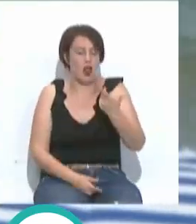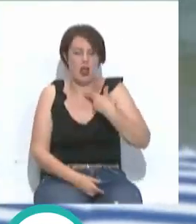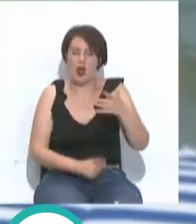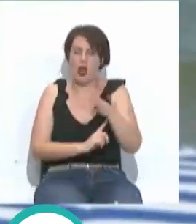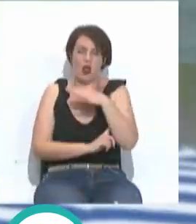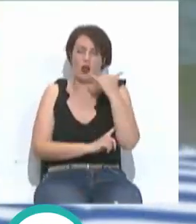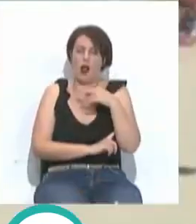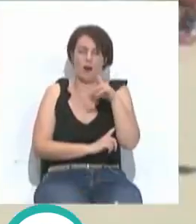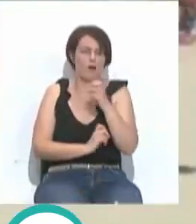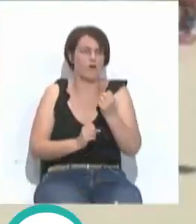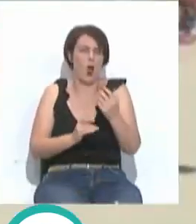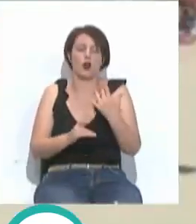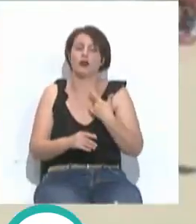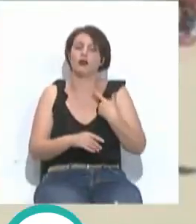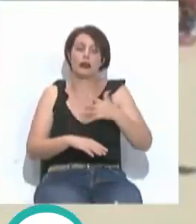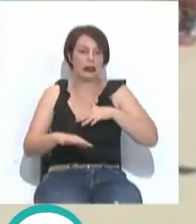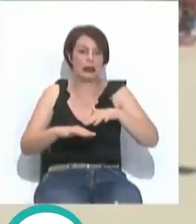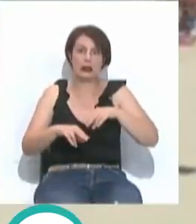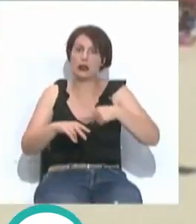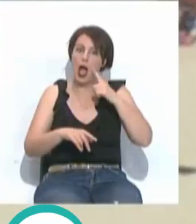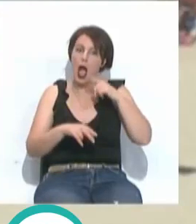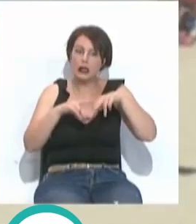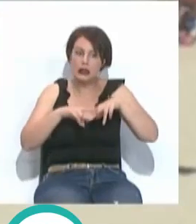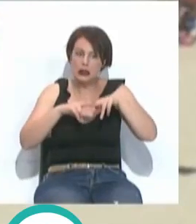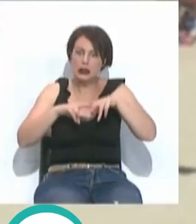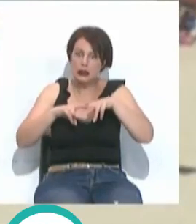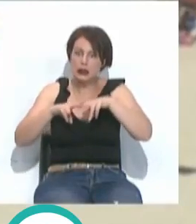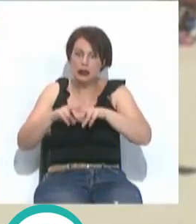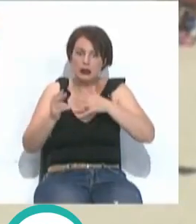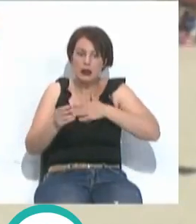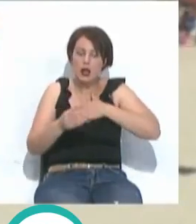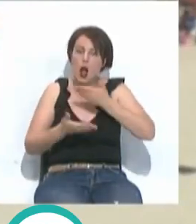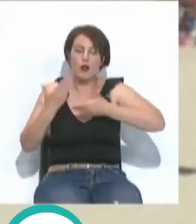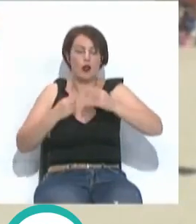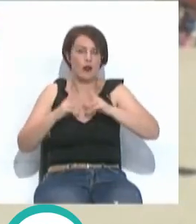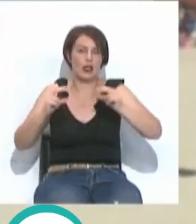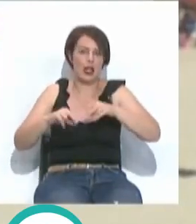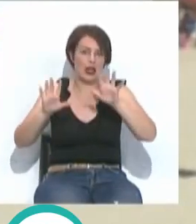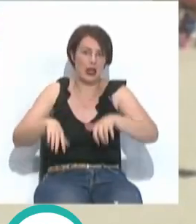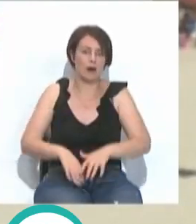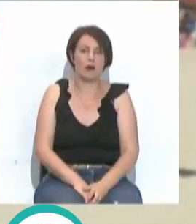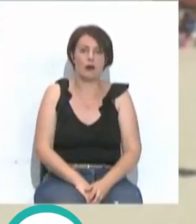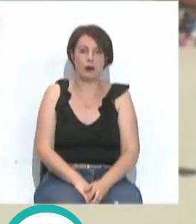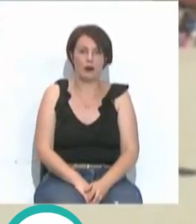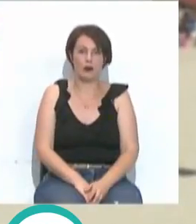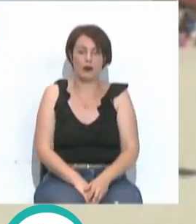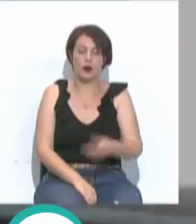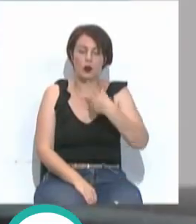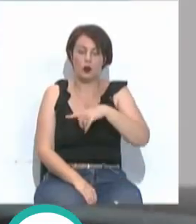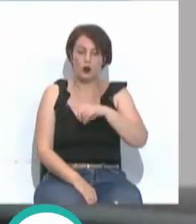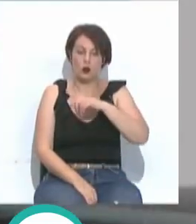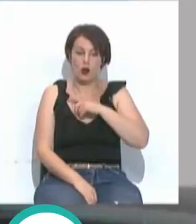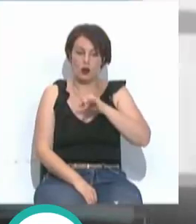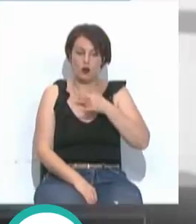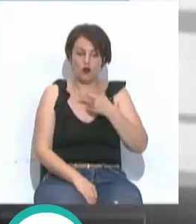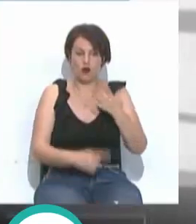activando una nueva dinámica de analíticas propias, contando con la colaboración de la Universidad de Cádiz. Estamos ante